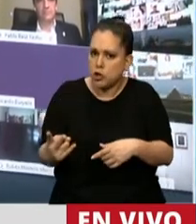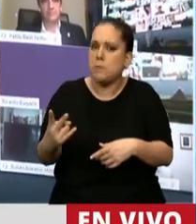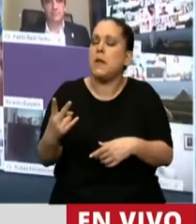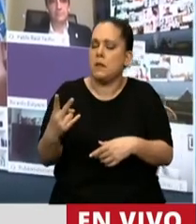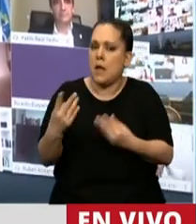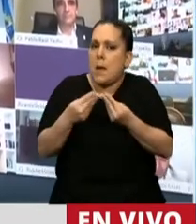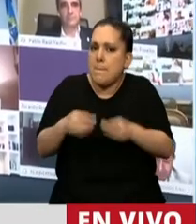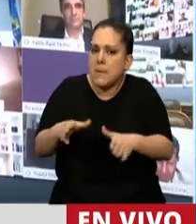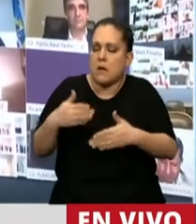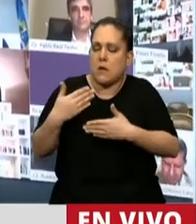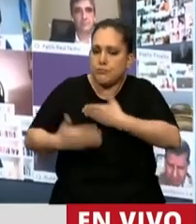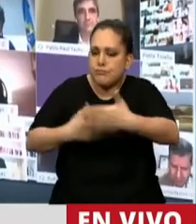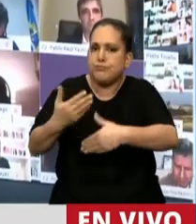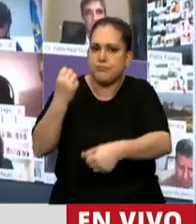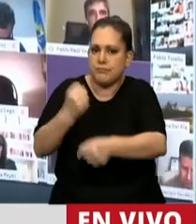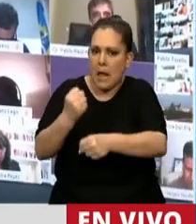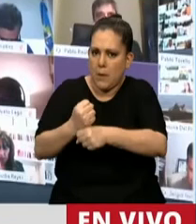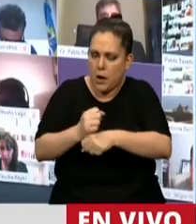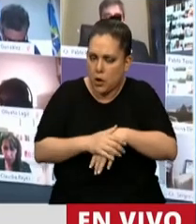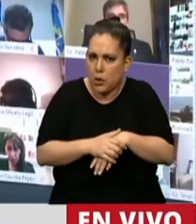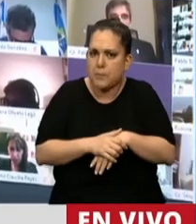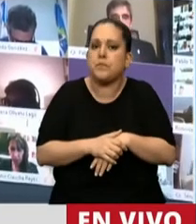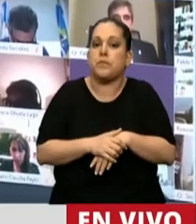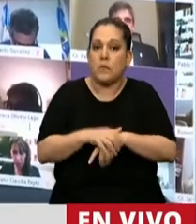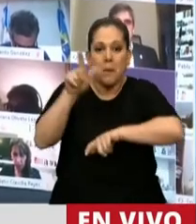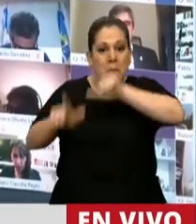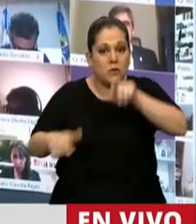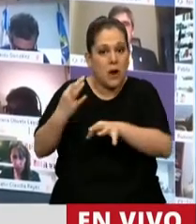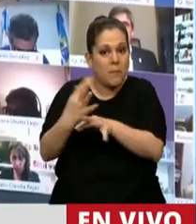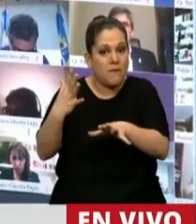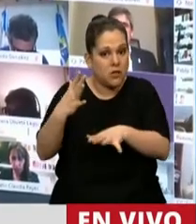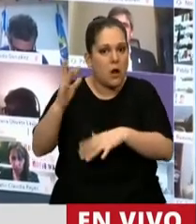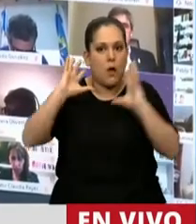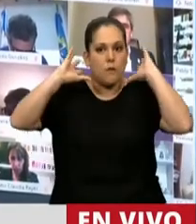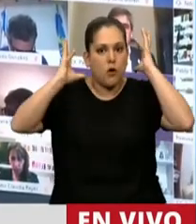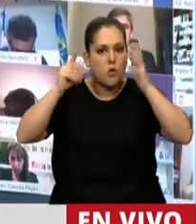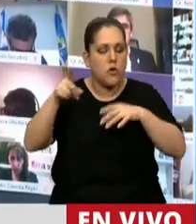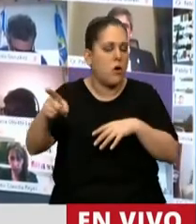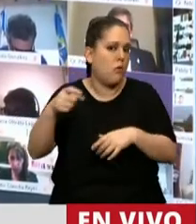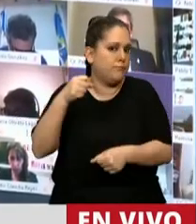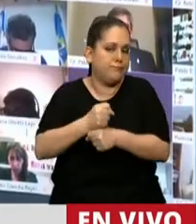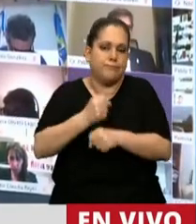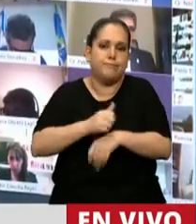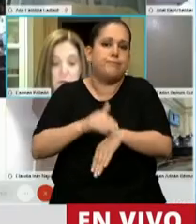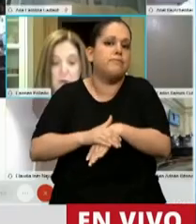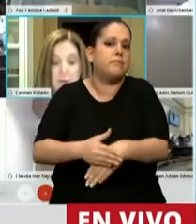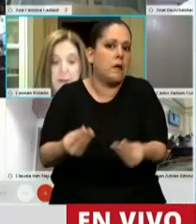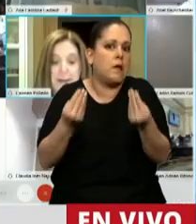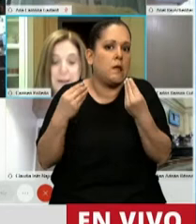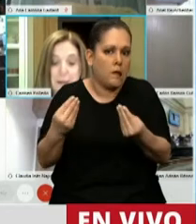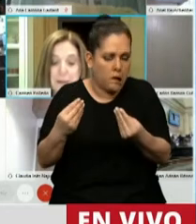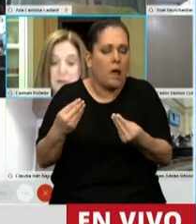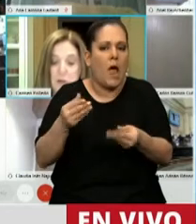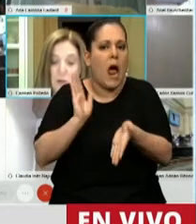jerarquización de su trabajo. Los profesionales de la fonoaudiólogos tienen un rol fundamental en la habilitación